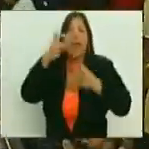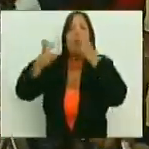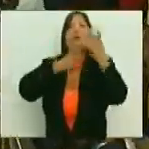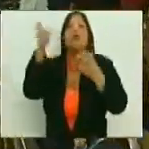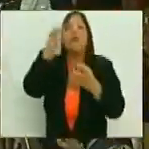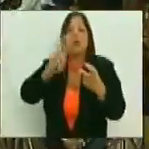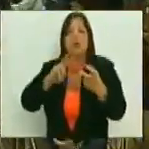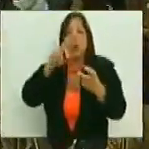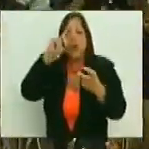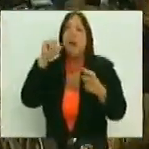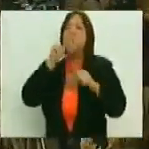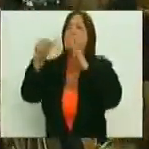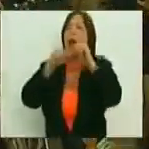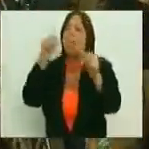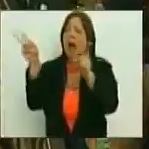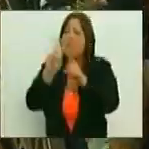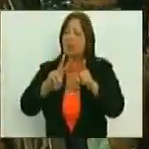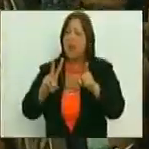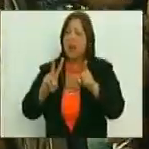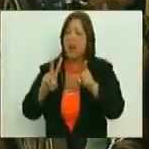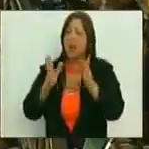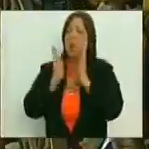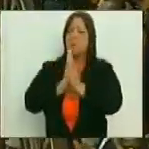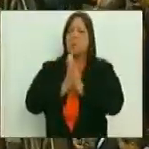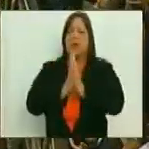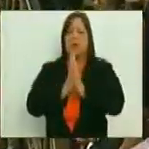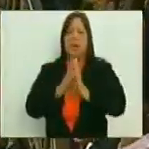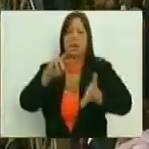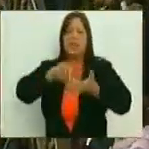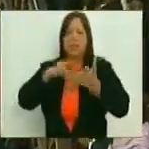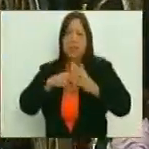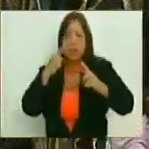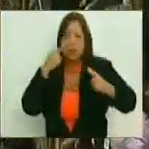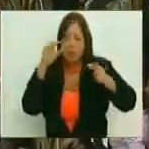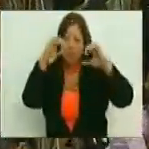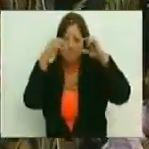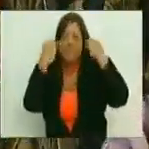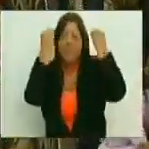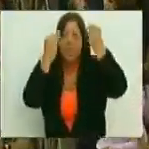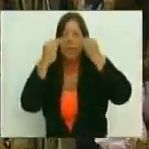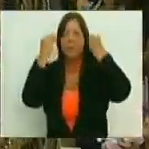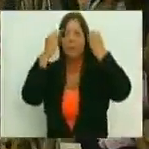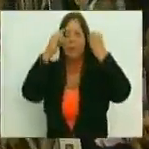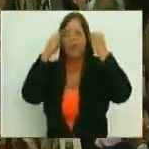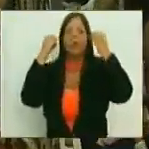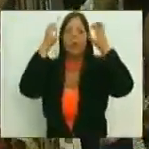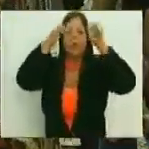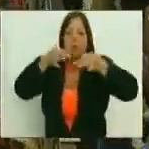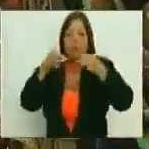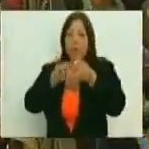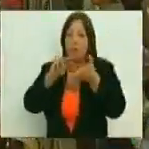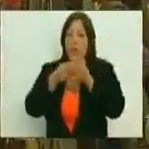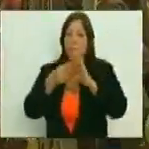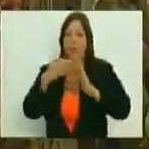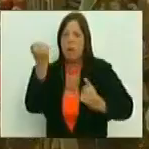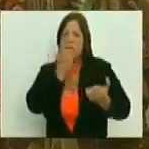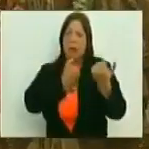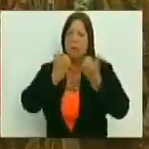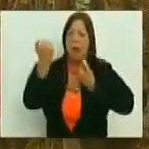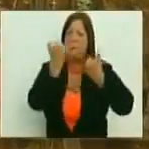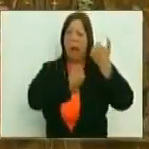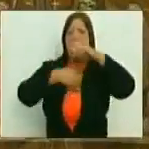venezolanos hablando mal de su patria, es desde mi óptica y desde mi perspectiva ver cómo se autoflagelan y se